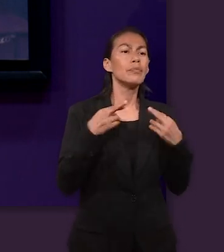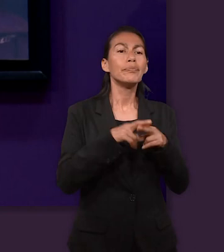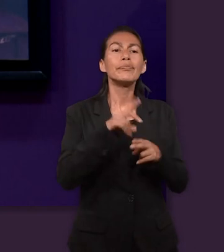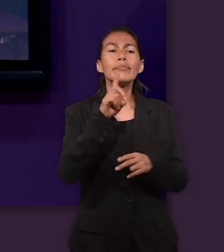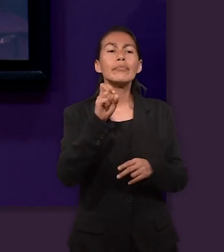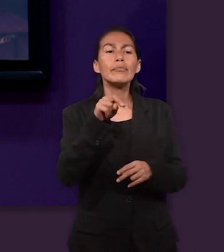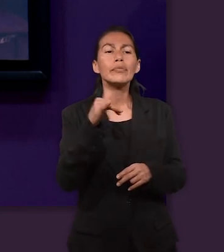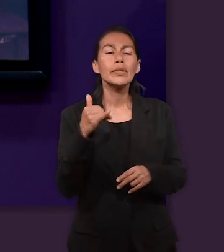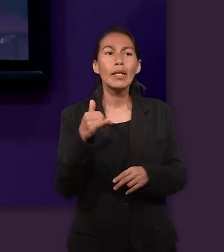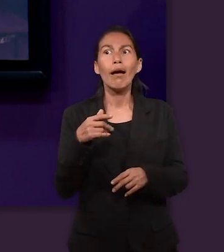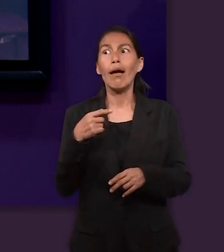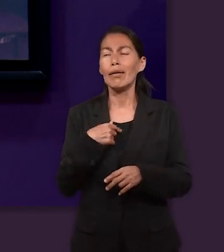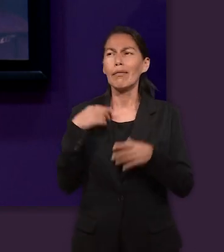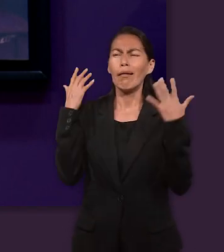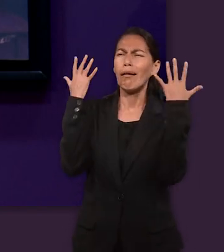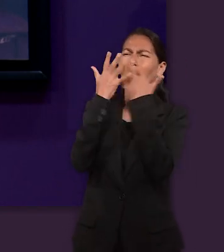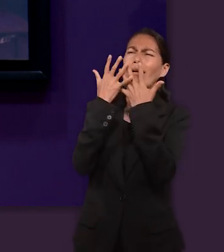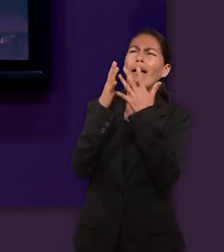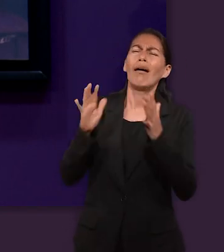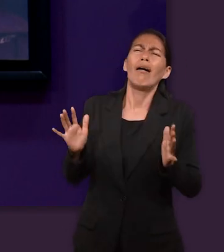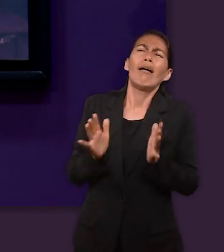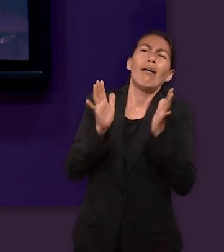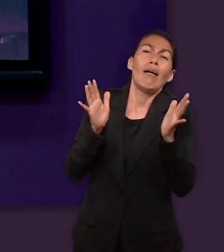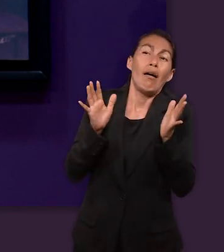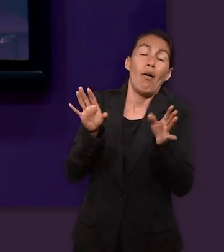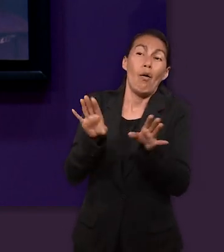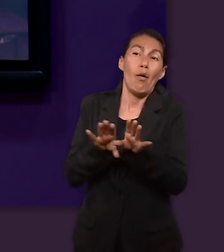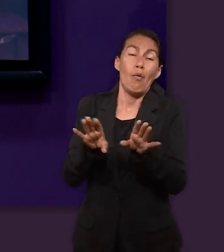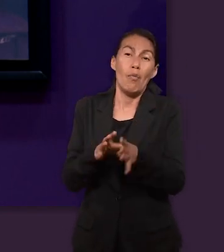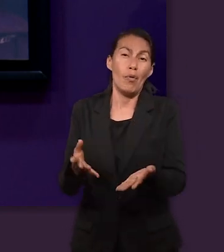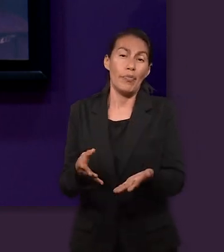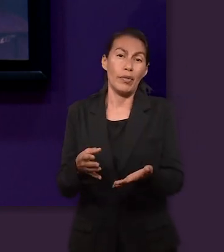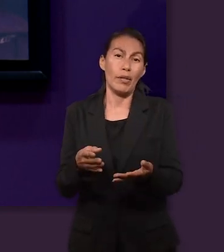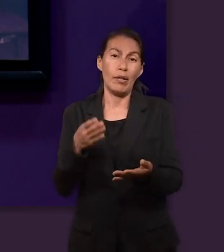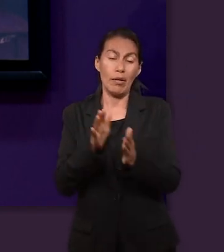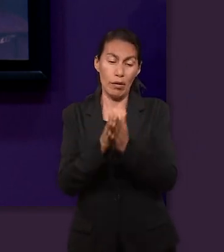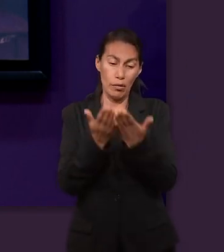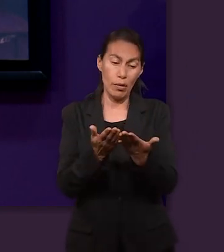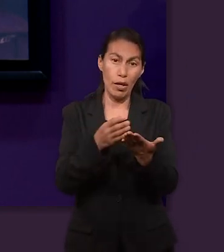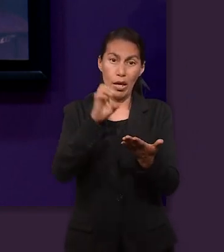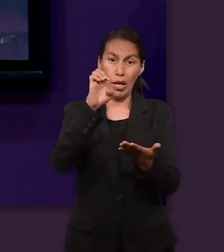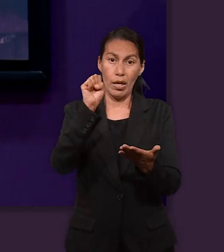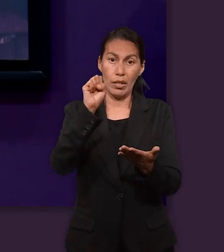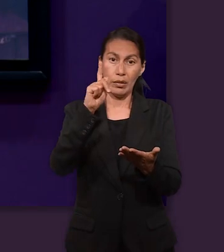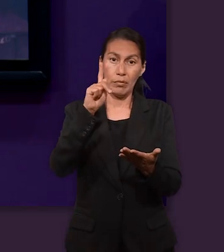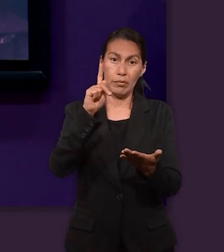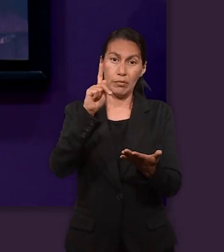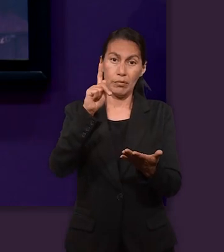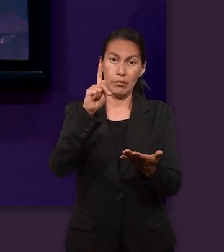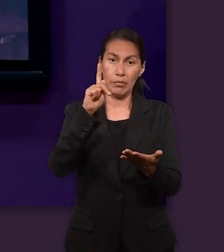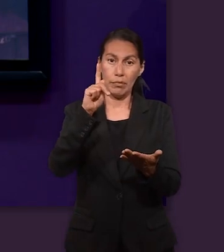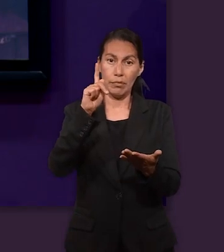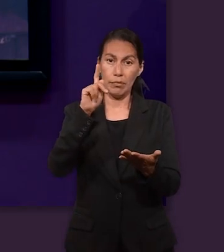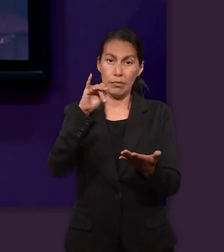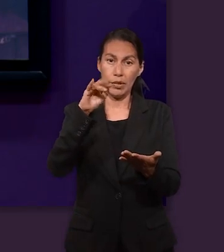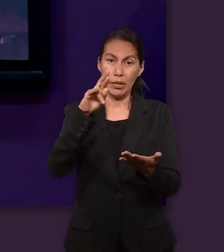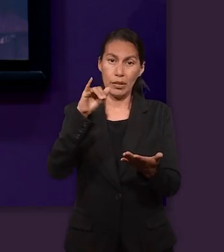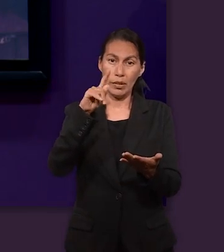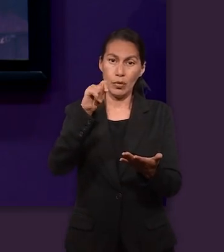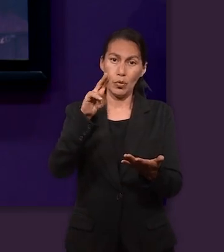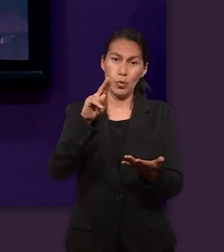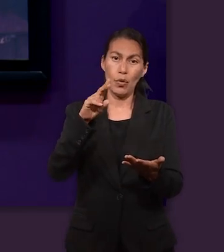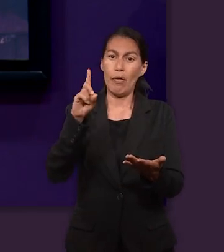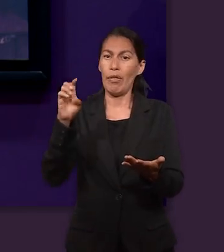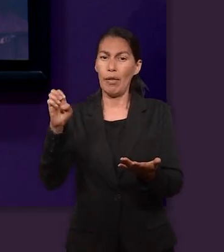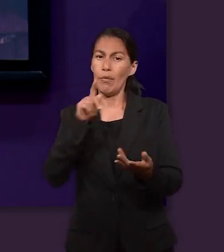En el estudio de la lección menciona, en el estudio de la Biblia menciona que cualquier persona que tenga talento, y eso nos incluye a todos,